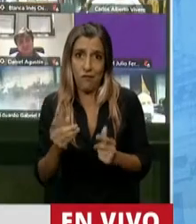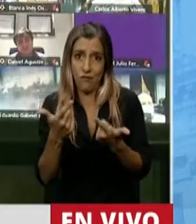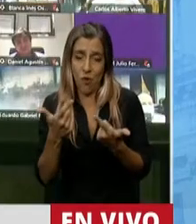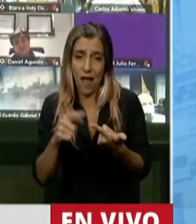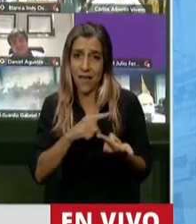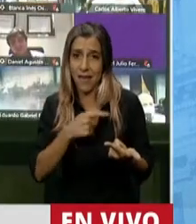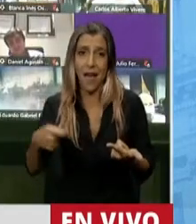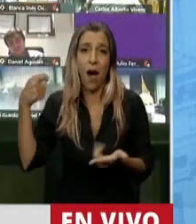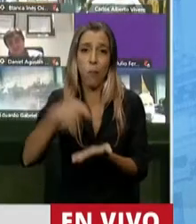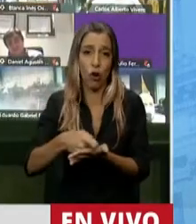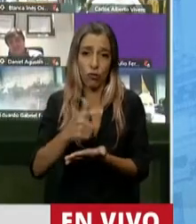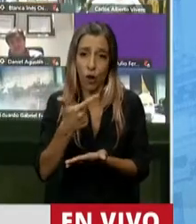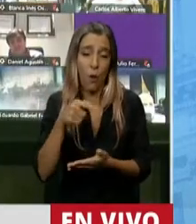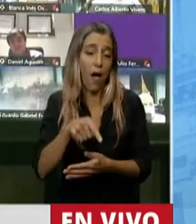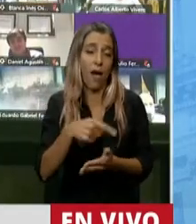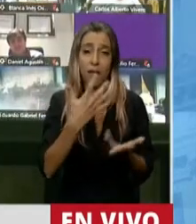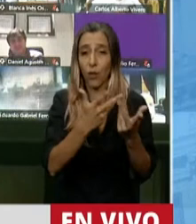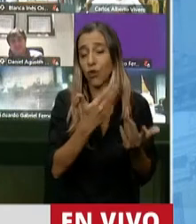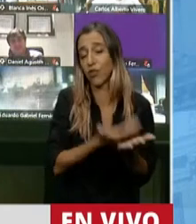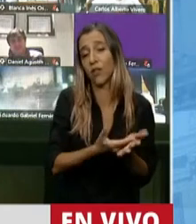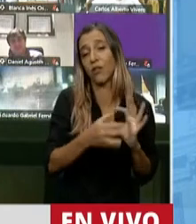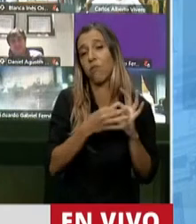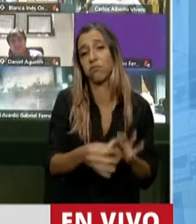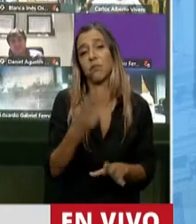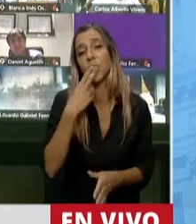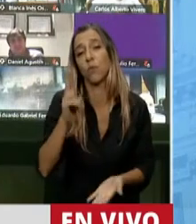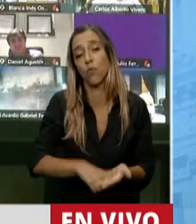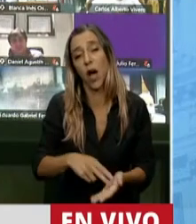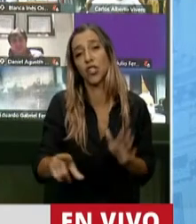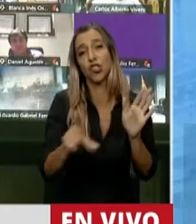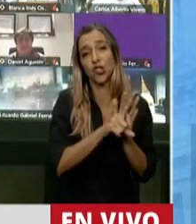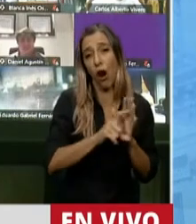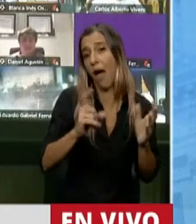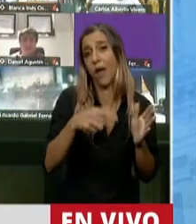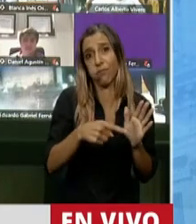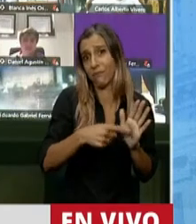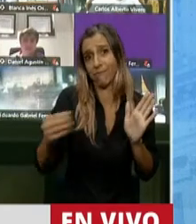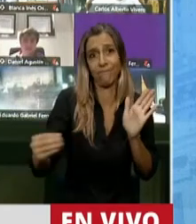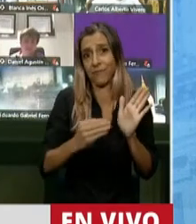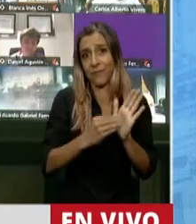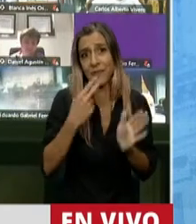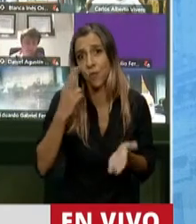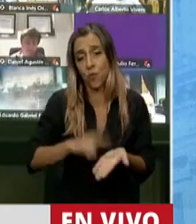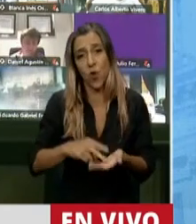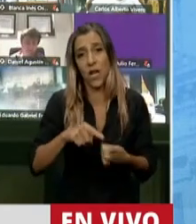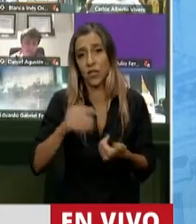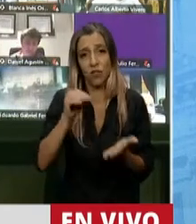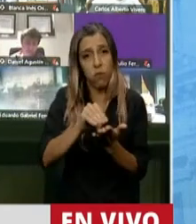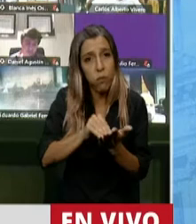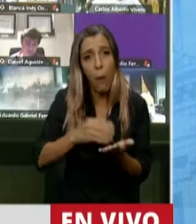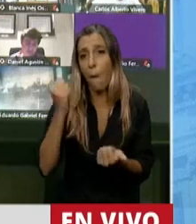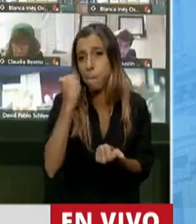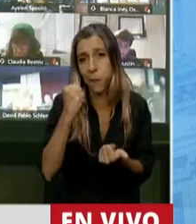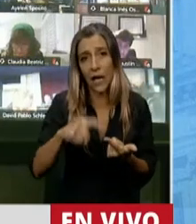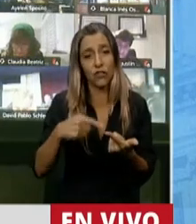tiene las características de un impuesto. Es establecido por ley, es expresado en dinero, en pesos, es coercitivo, no tiene una